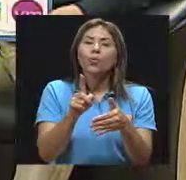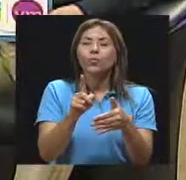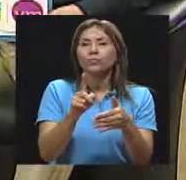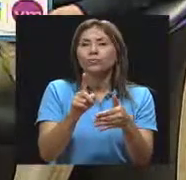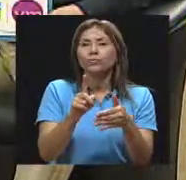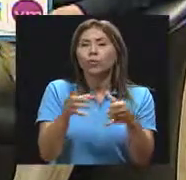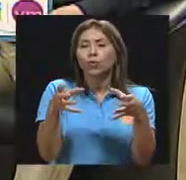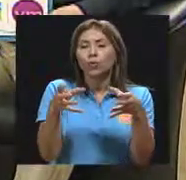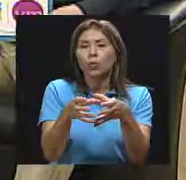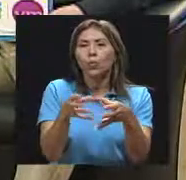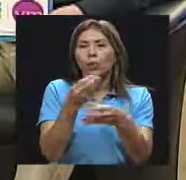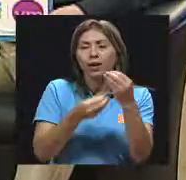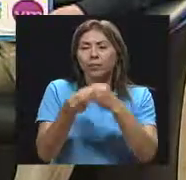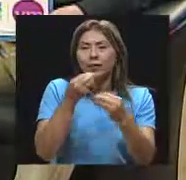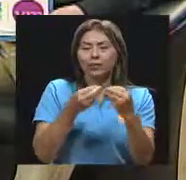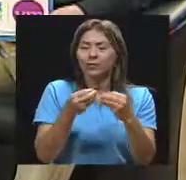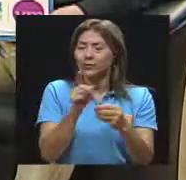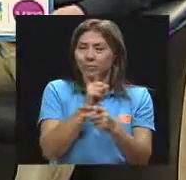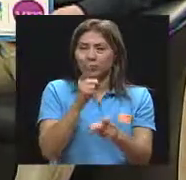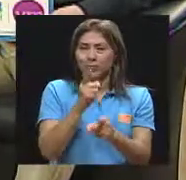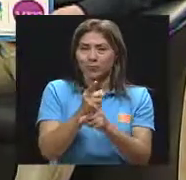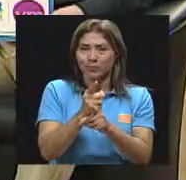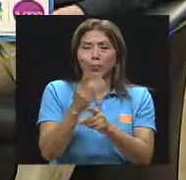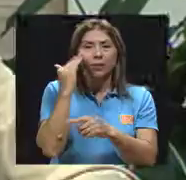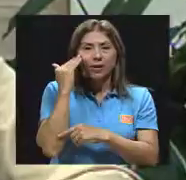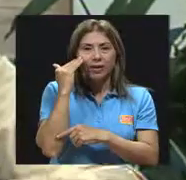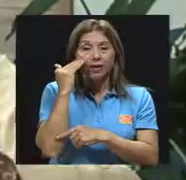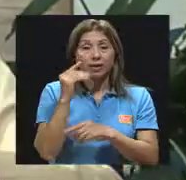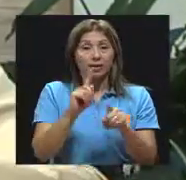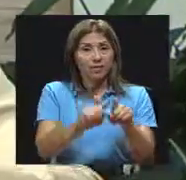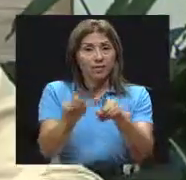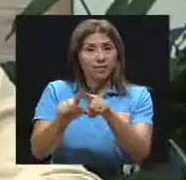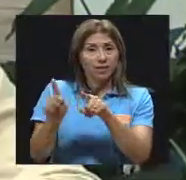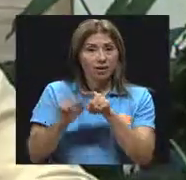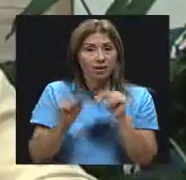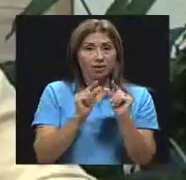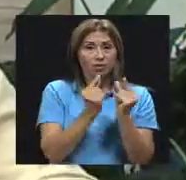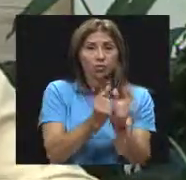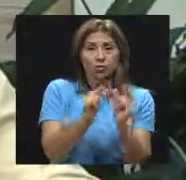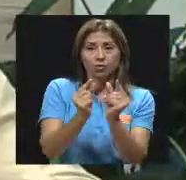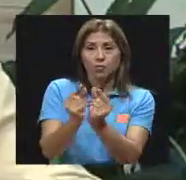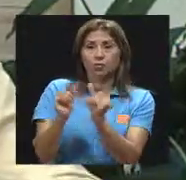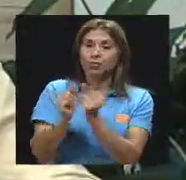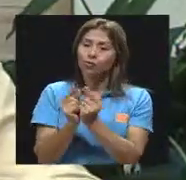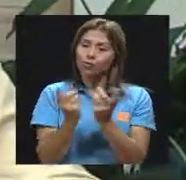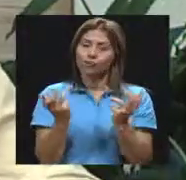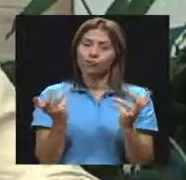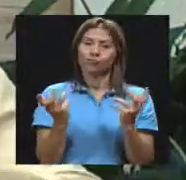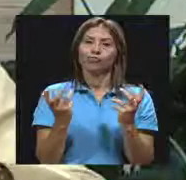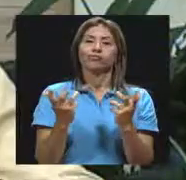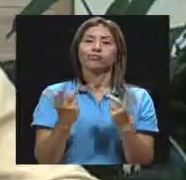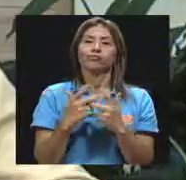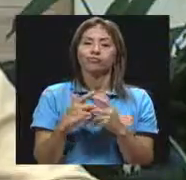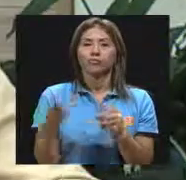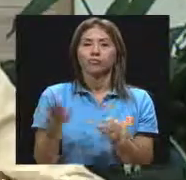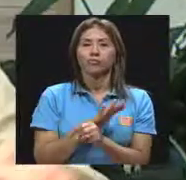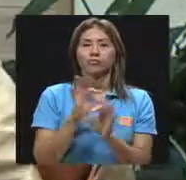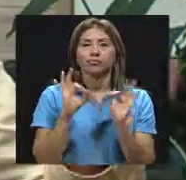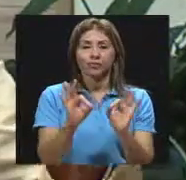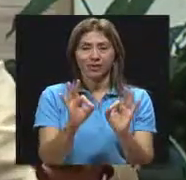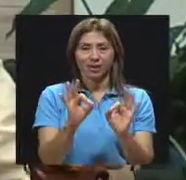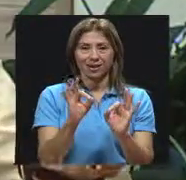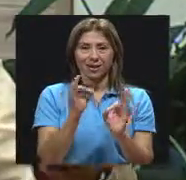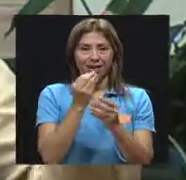todo adecuado. ¿Por qué? Porque los diferentes grupos de alimentos vienen a complementar la dieta, vienen a dar cada uno su aporte.